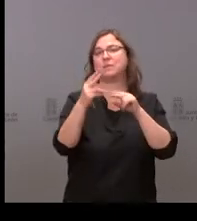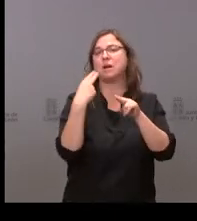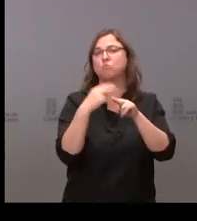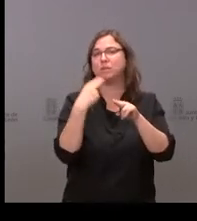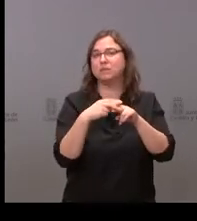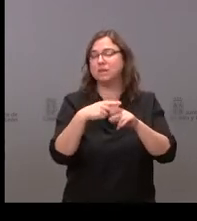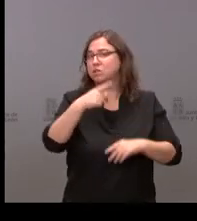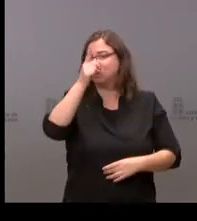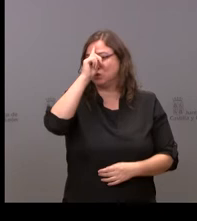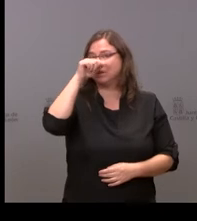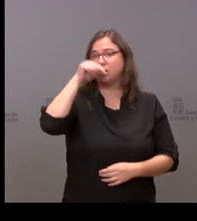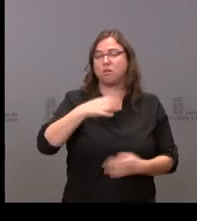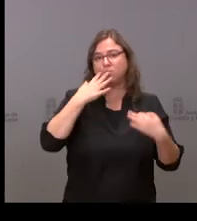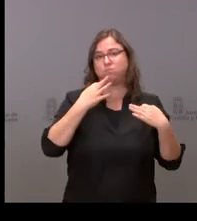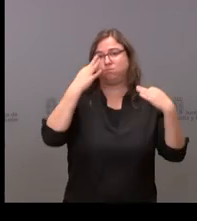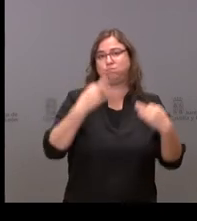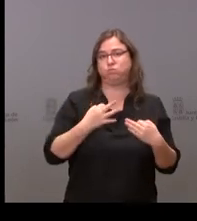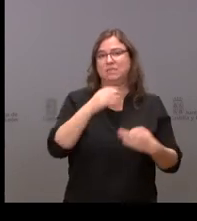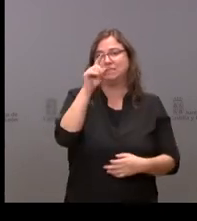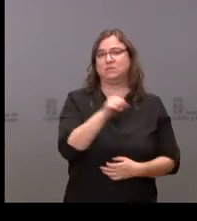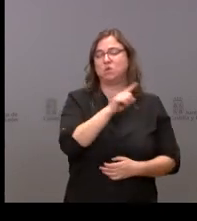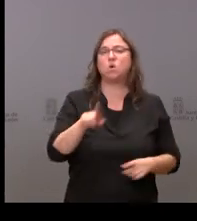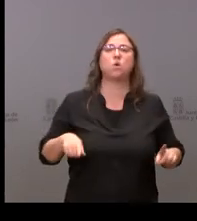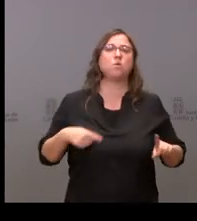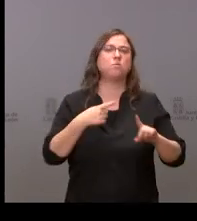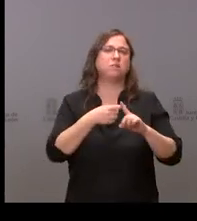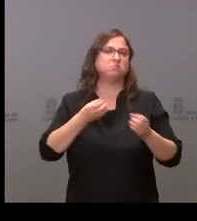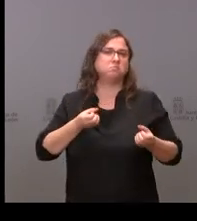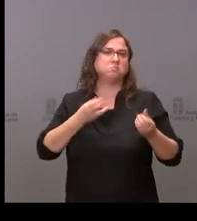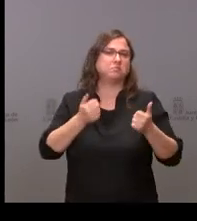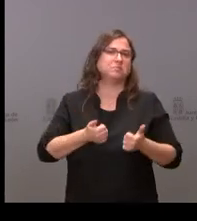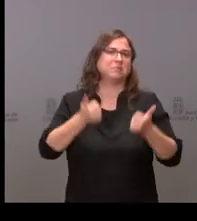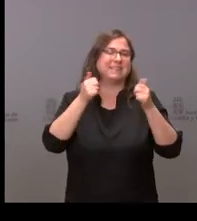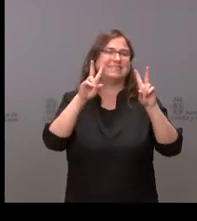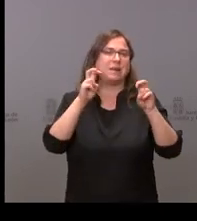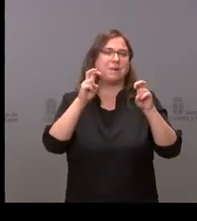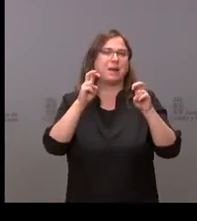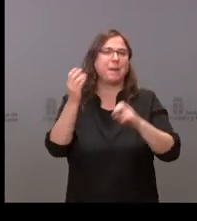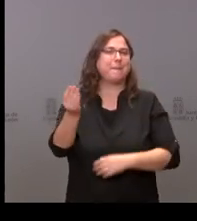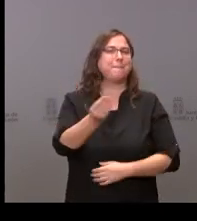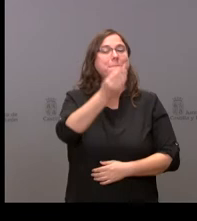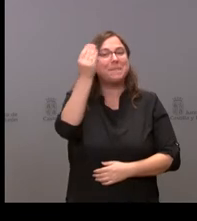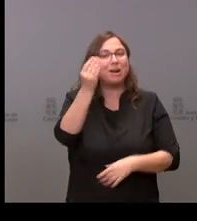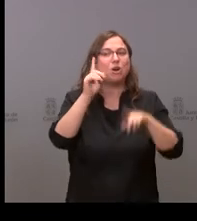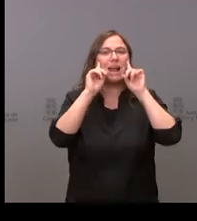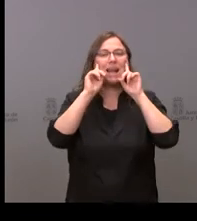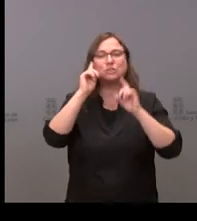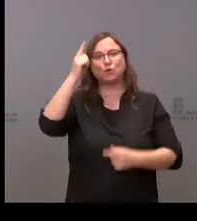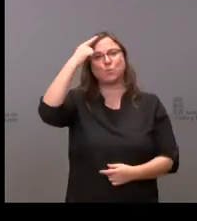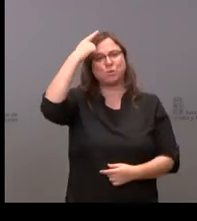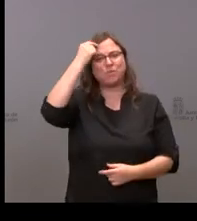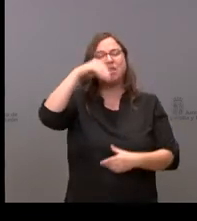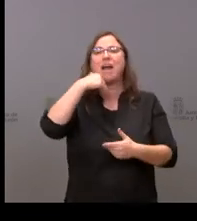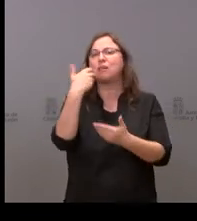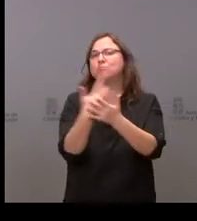hoy se pueden garantizar ambas cuestiones y si pueden concretar algo más en cuanto a las mejoras para la provincia que se contemplan en el presupuesto